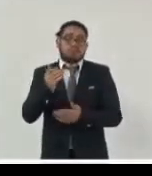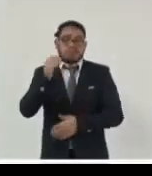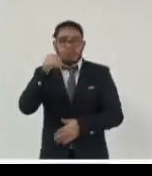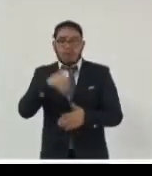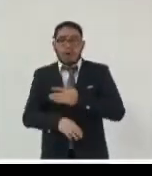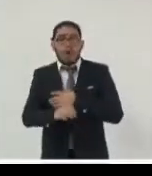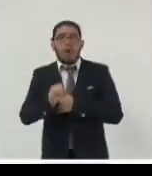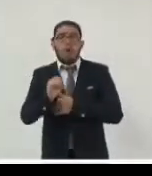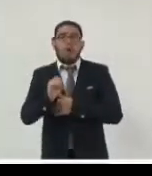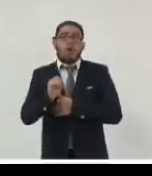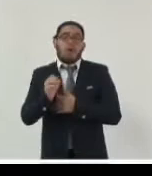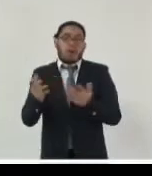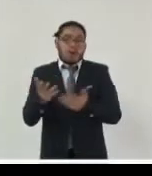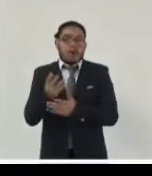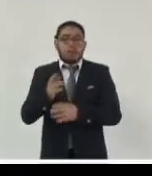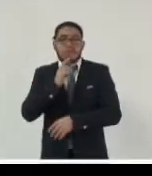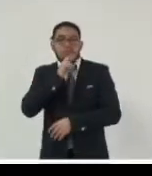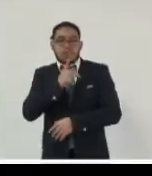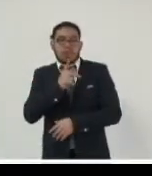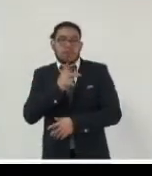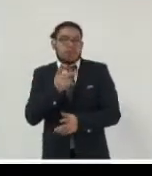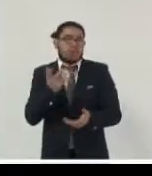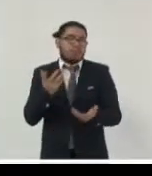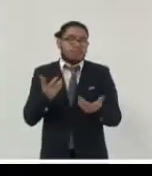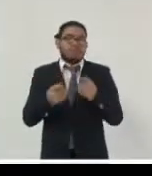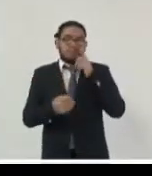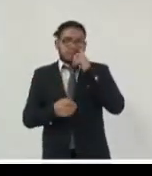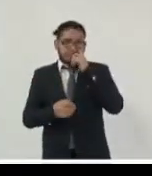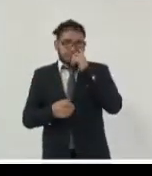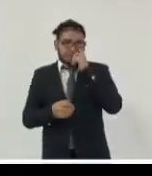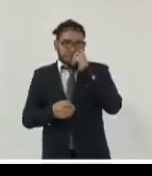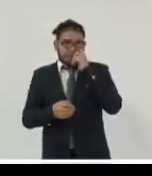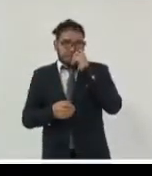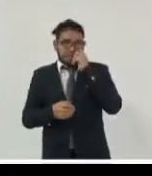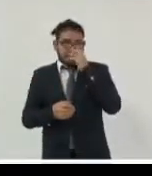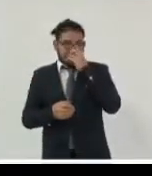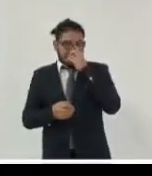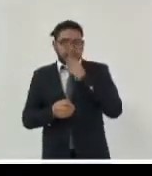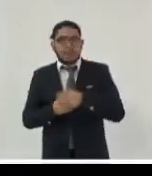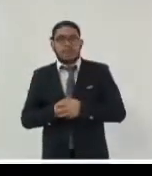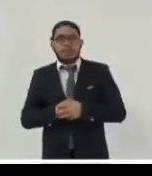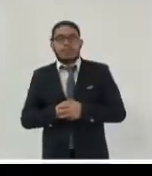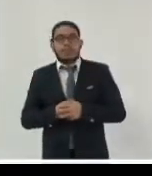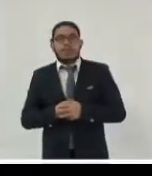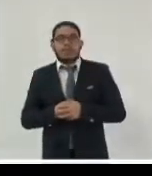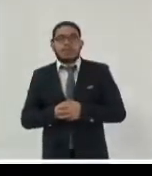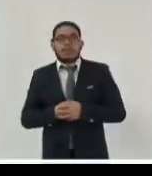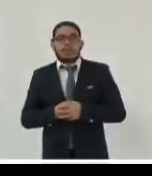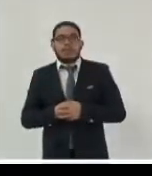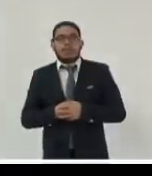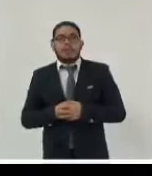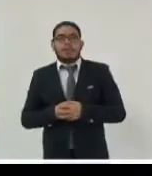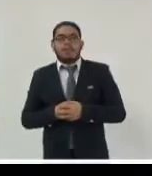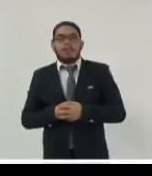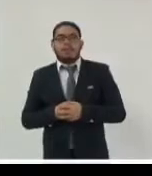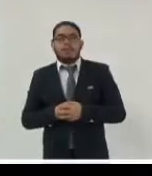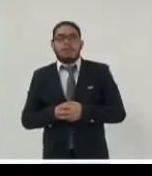una mental una interdisciplina donde esté la archivística representada o si no esto